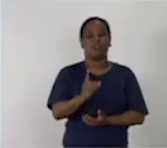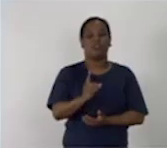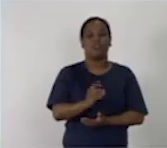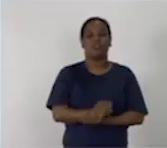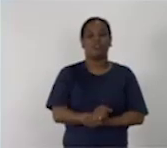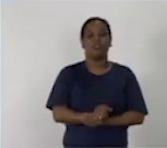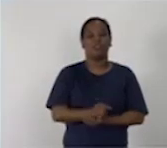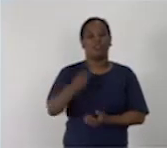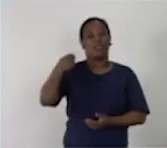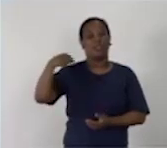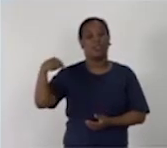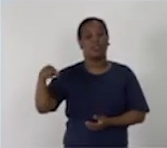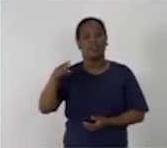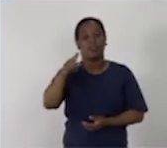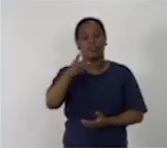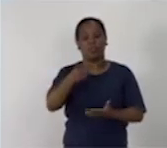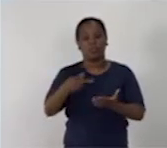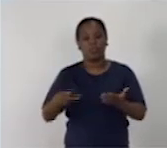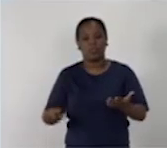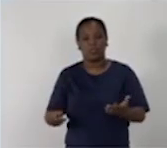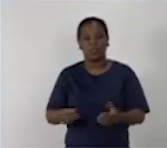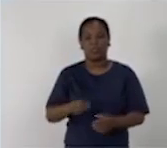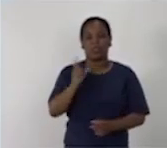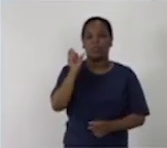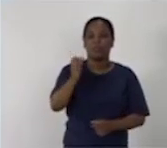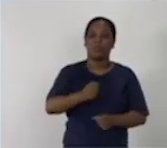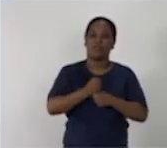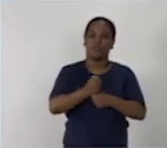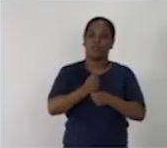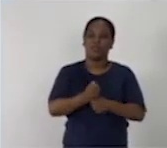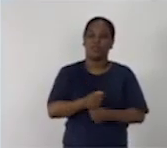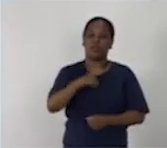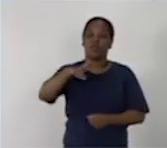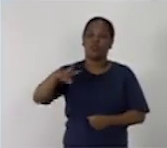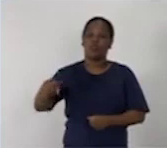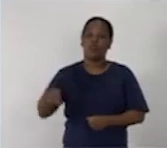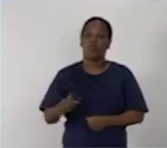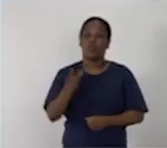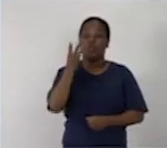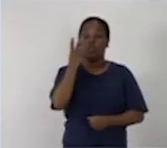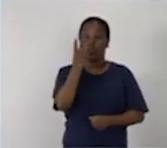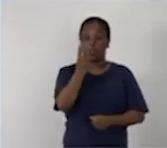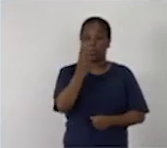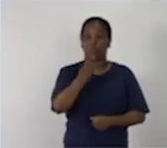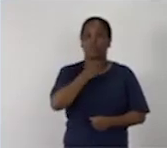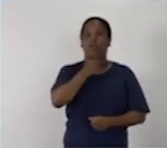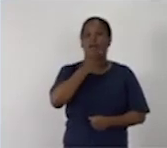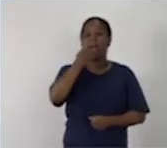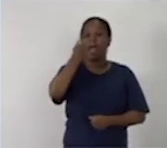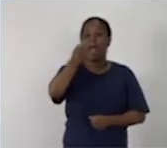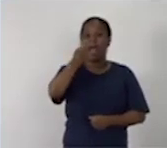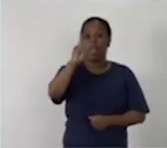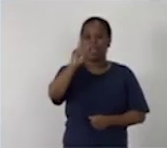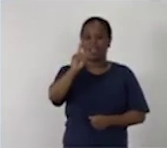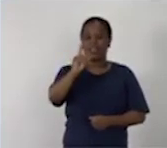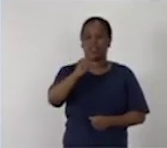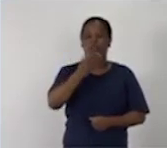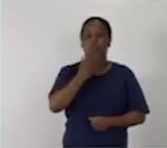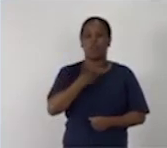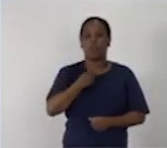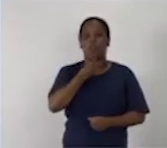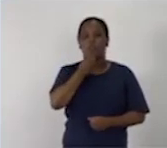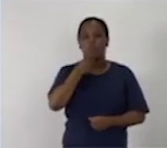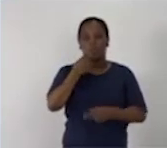Escribe en tu libreta la palabra caballo. Busca dos adjetivos que digan cómo puede ser este animal.